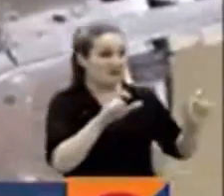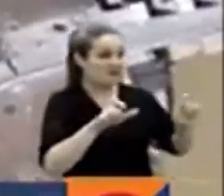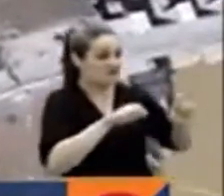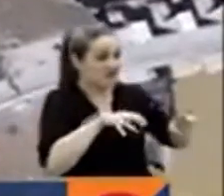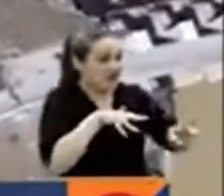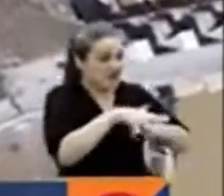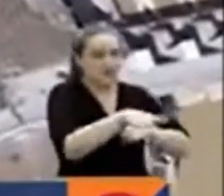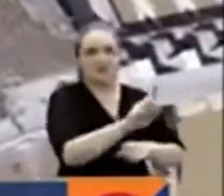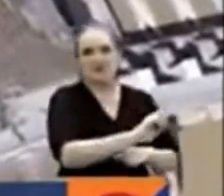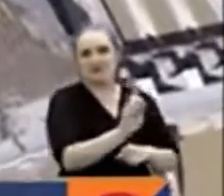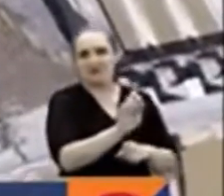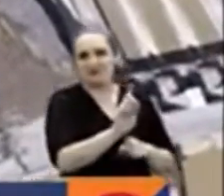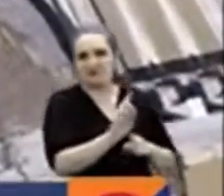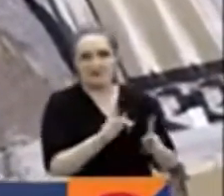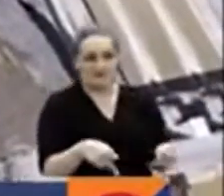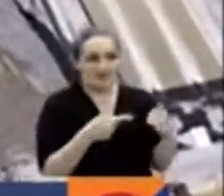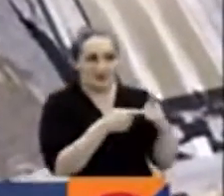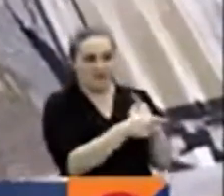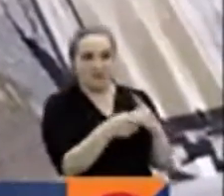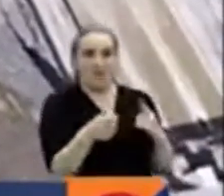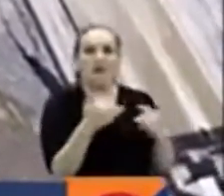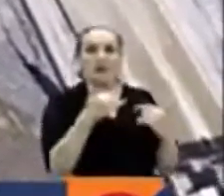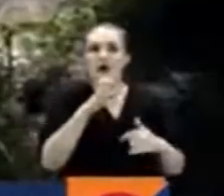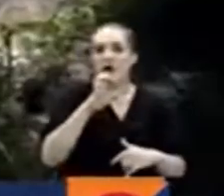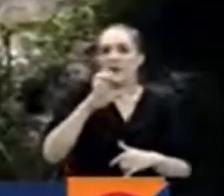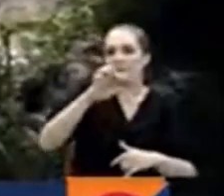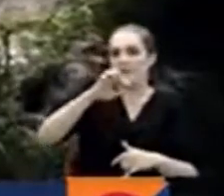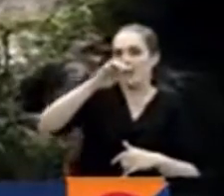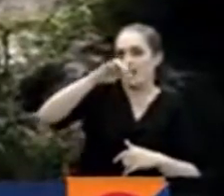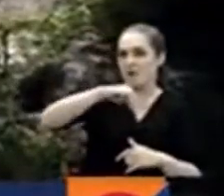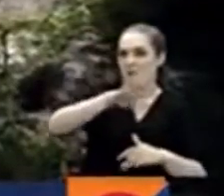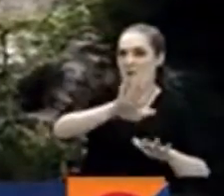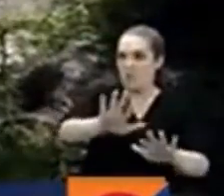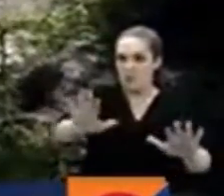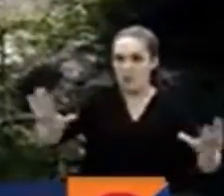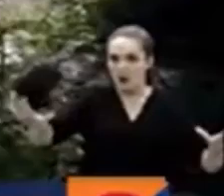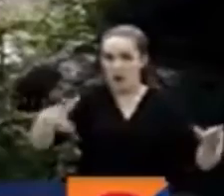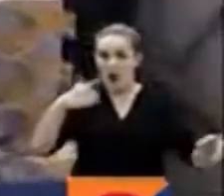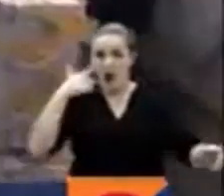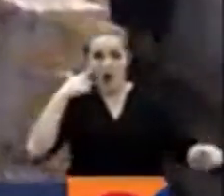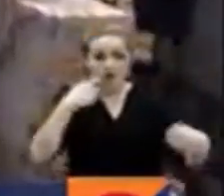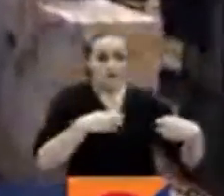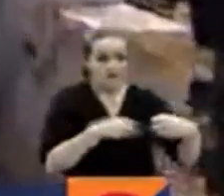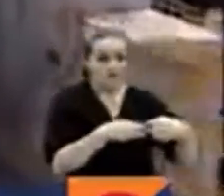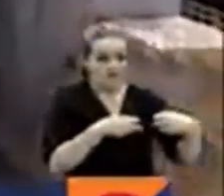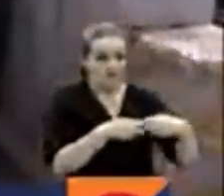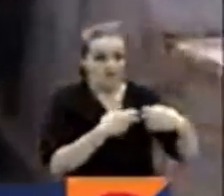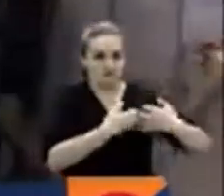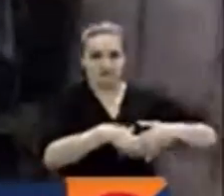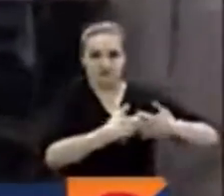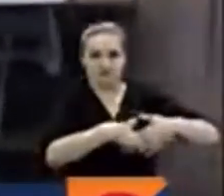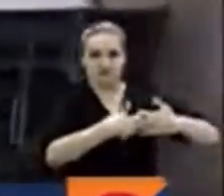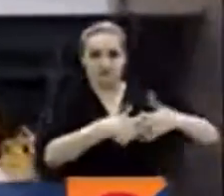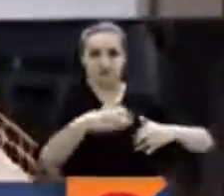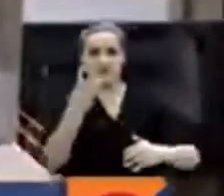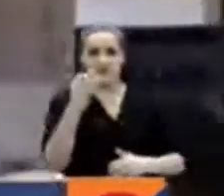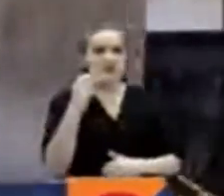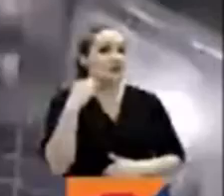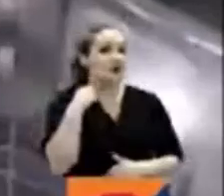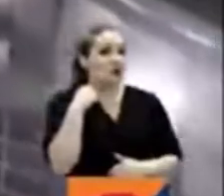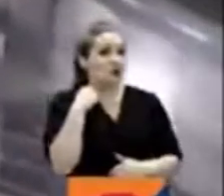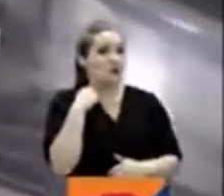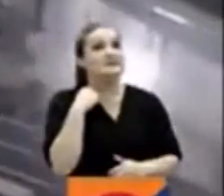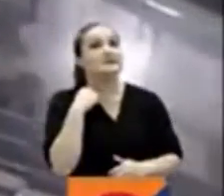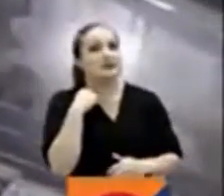De acuerdo a las conclusiones que entregue el PMU en Hidroituango, el país conocerá si la hidroeléctrica entraría antes del 30 de noviembre